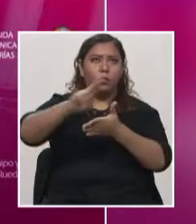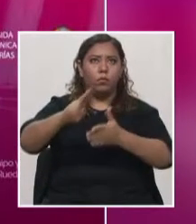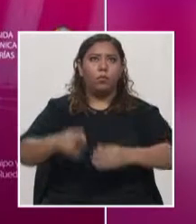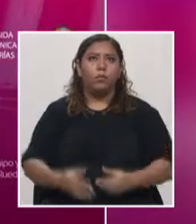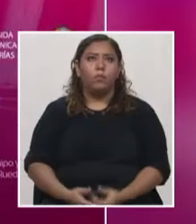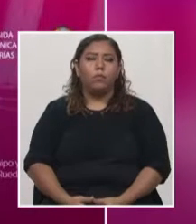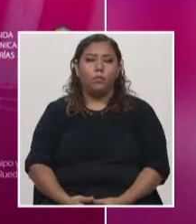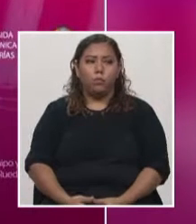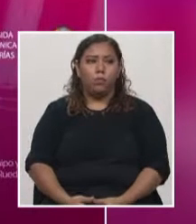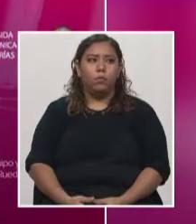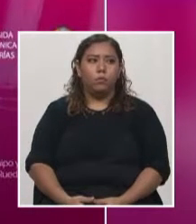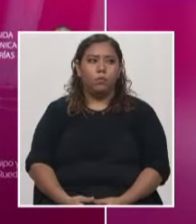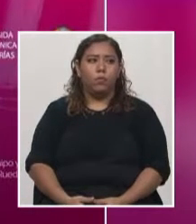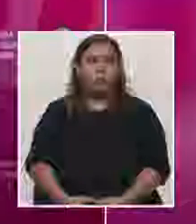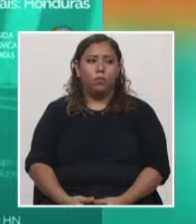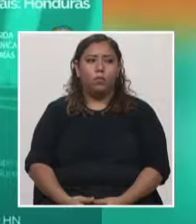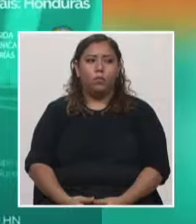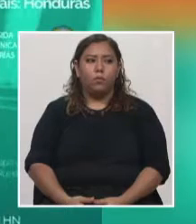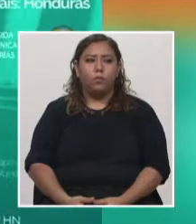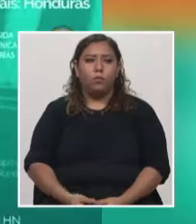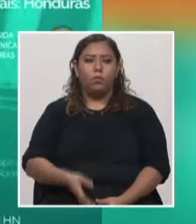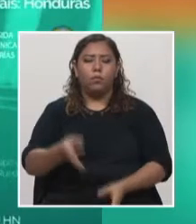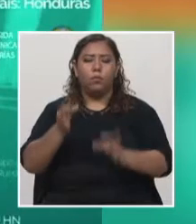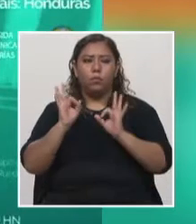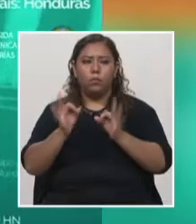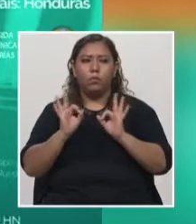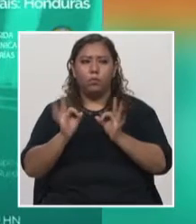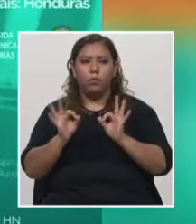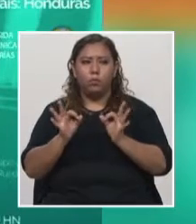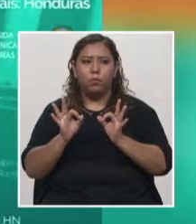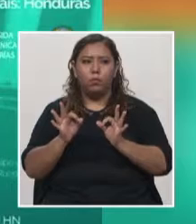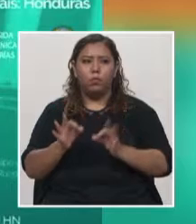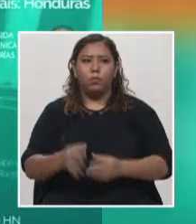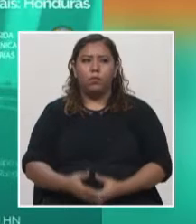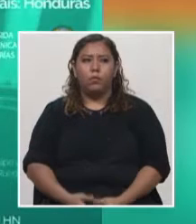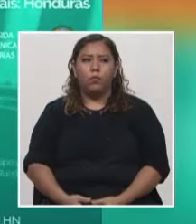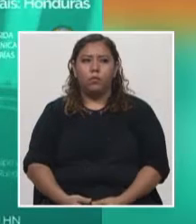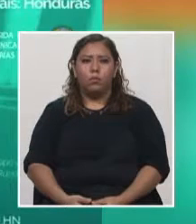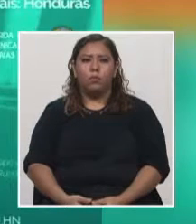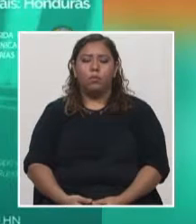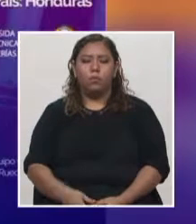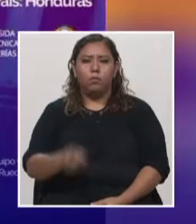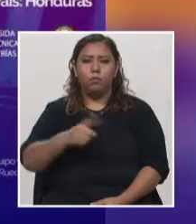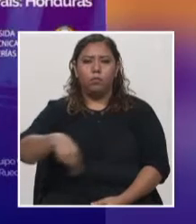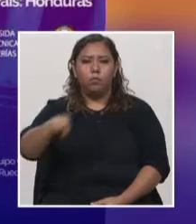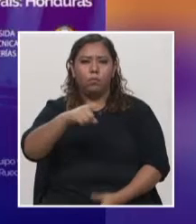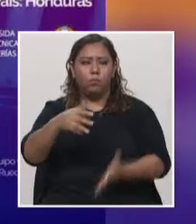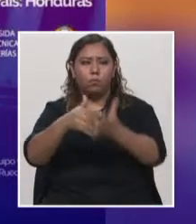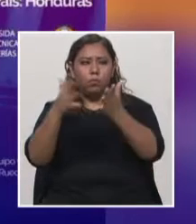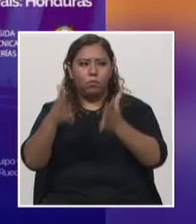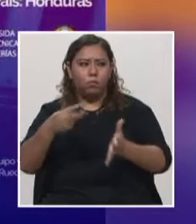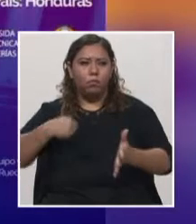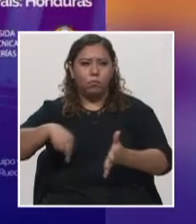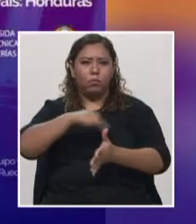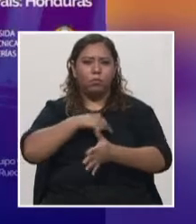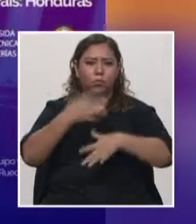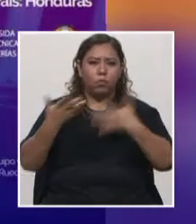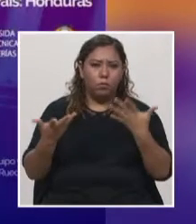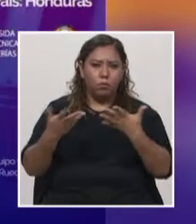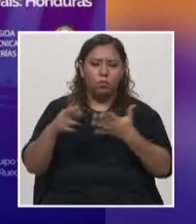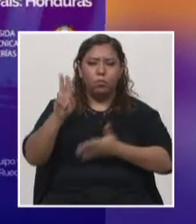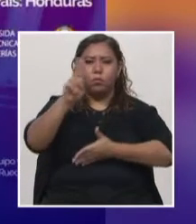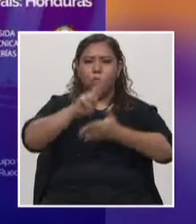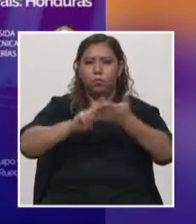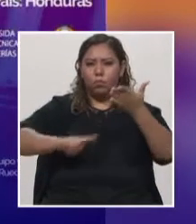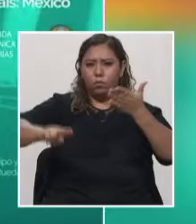Bien, pues por la parte de los estudiantes hemos formado dentro de la Universidad Politécnica